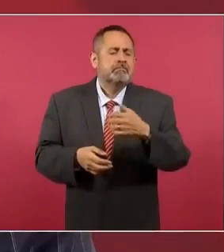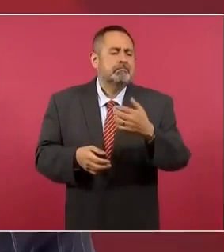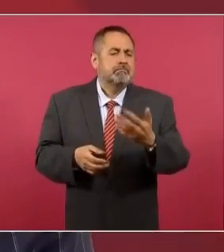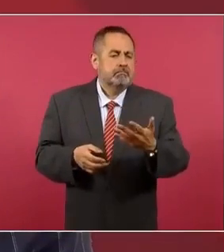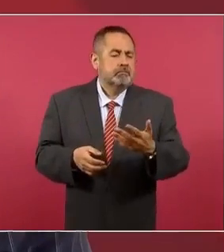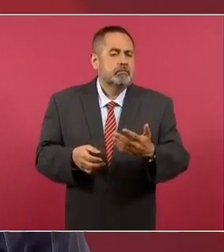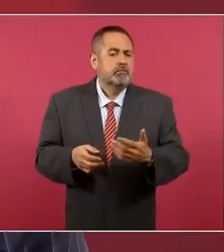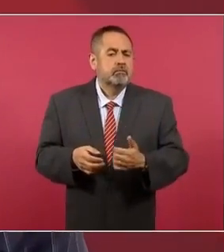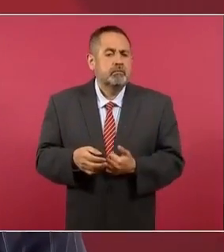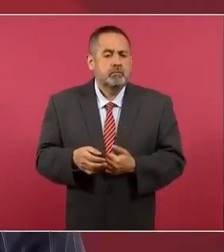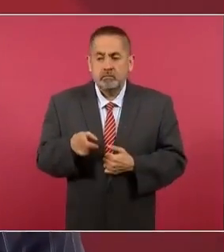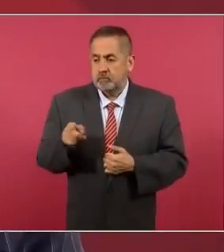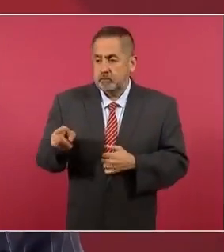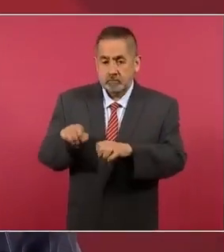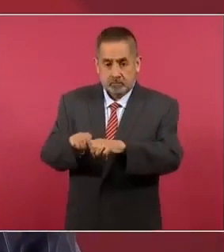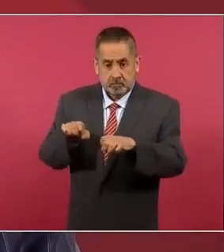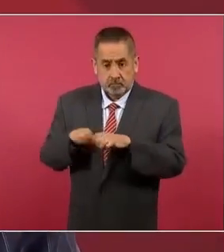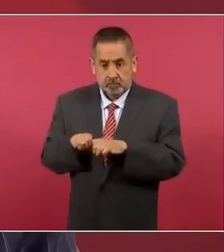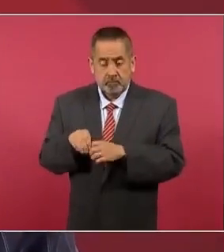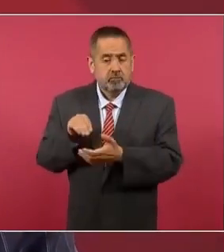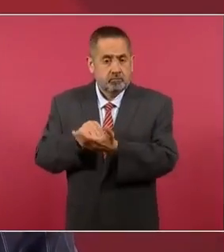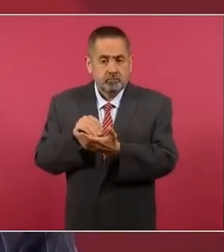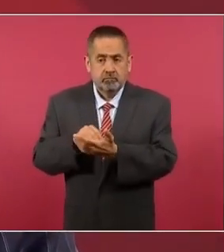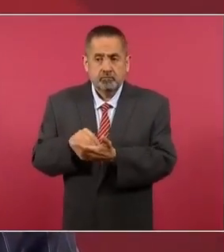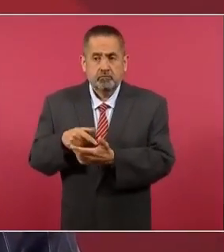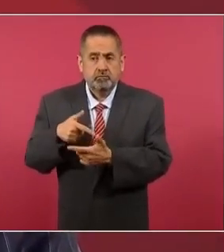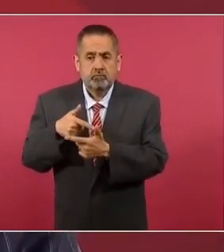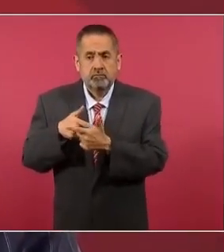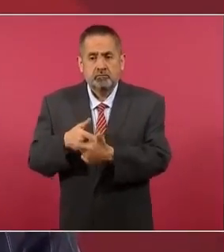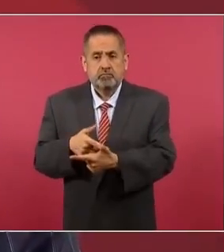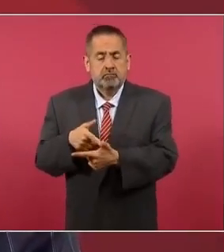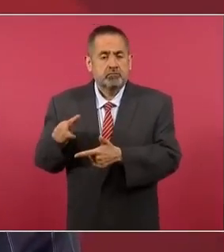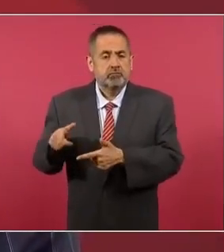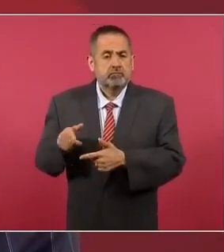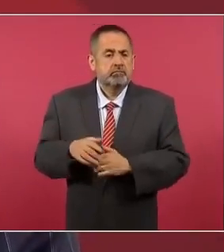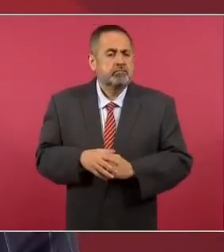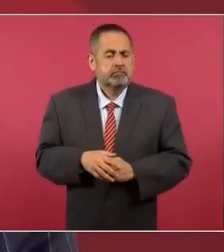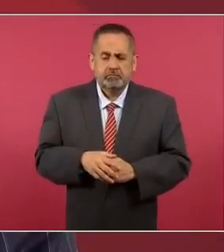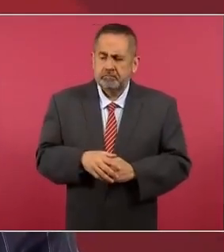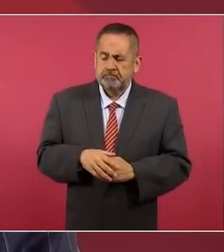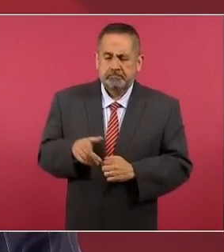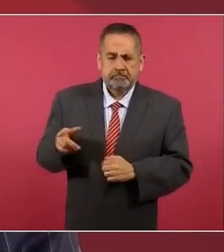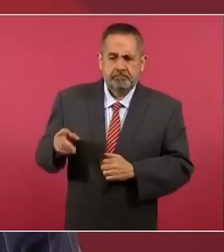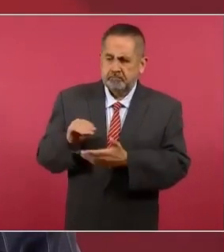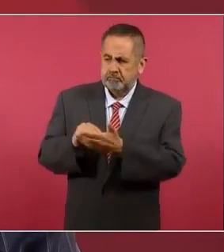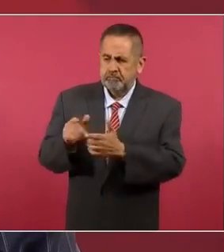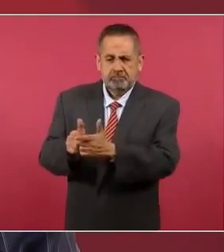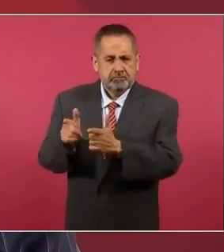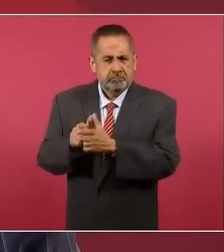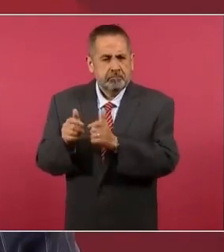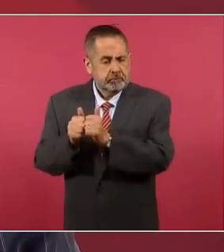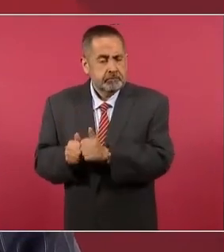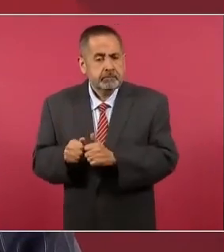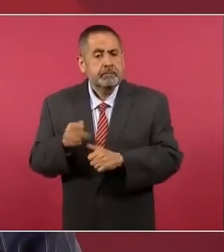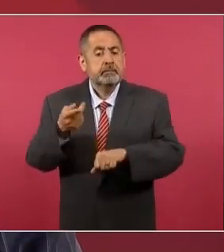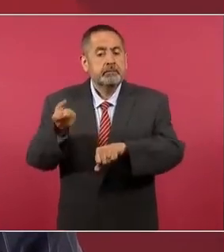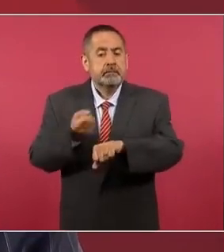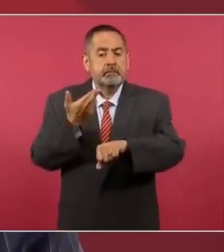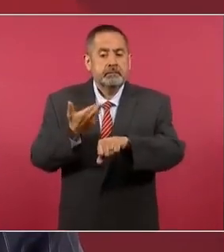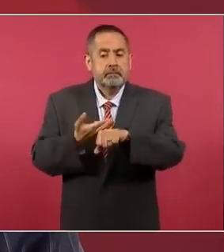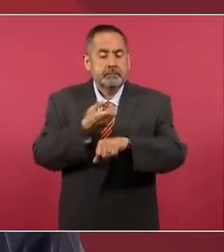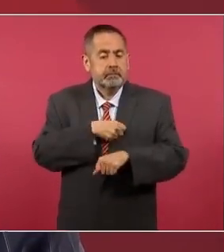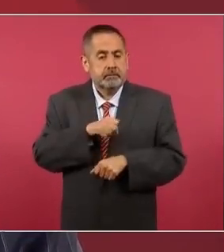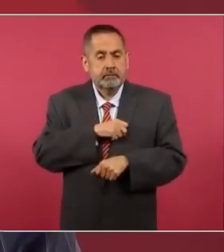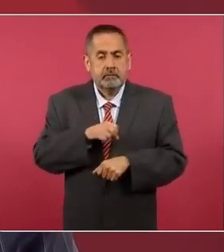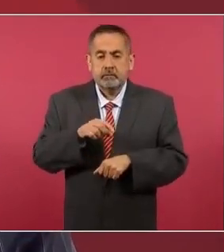equipo se mantiene, empezando porque el secretario de Salud, el